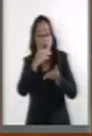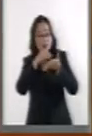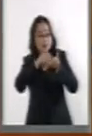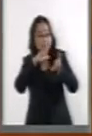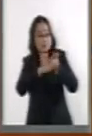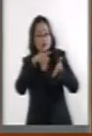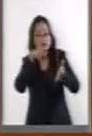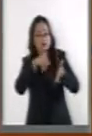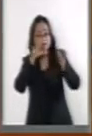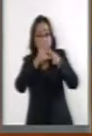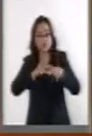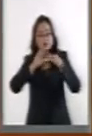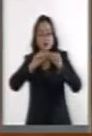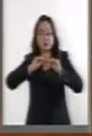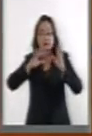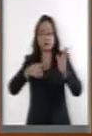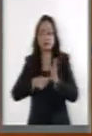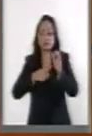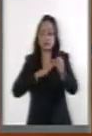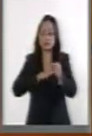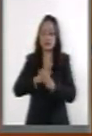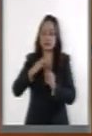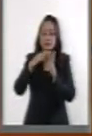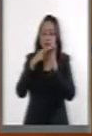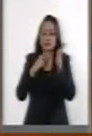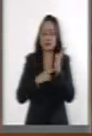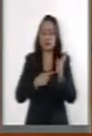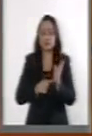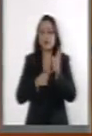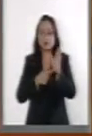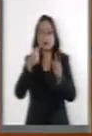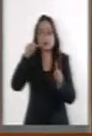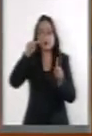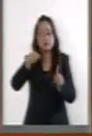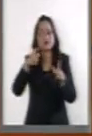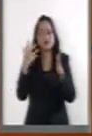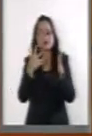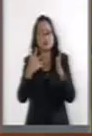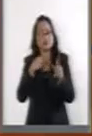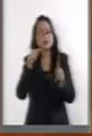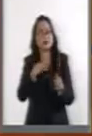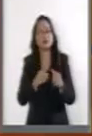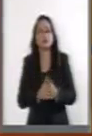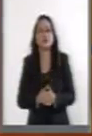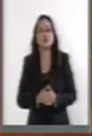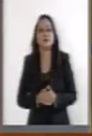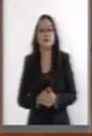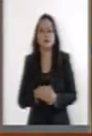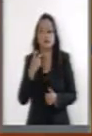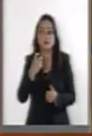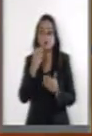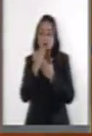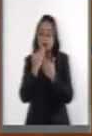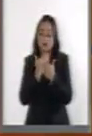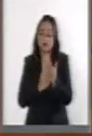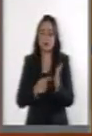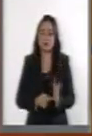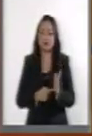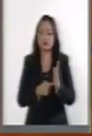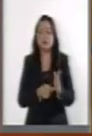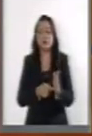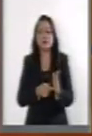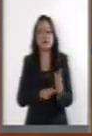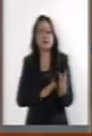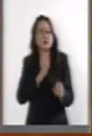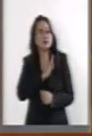precisamente que uno de los requisitos para ser titular de este órgano descentralizado es tener